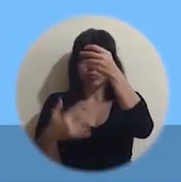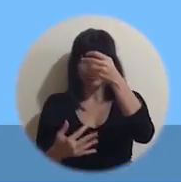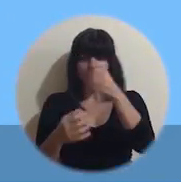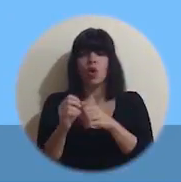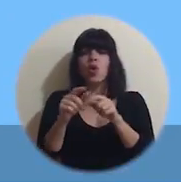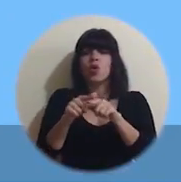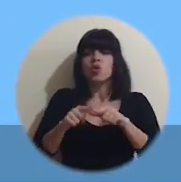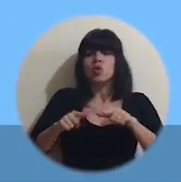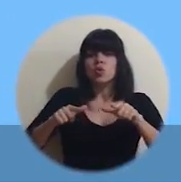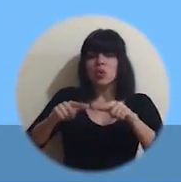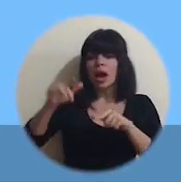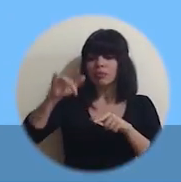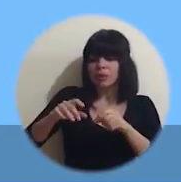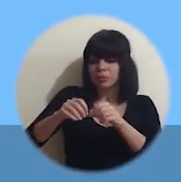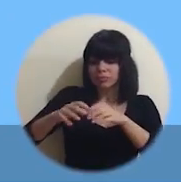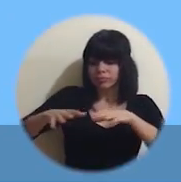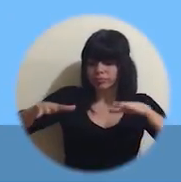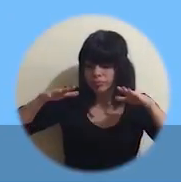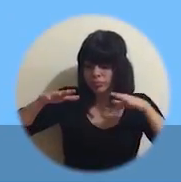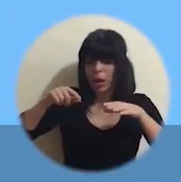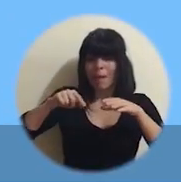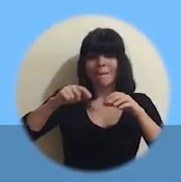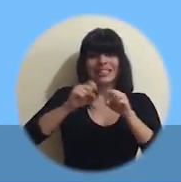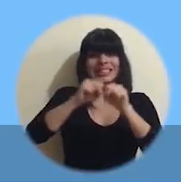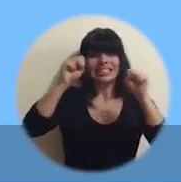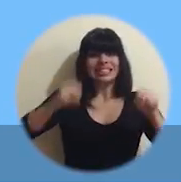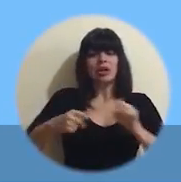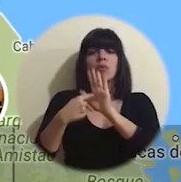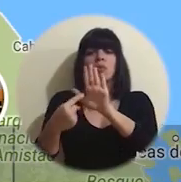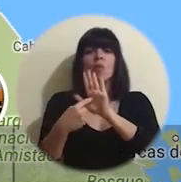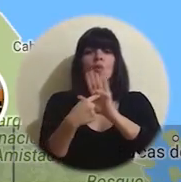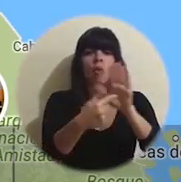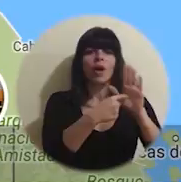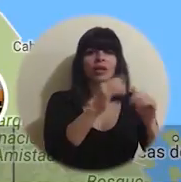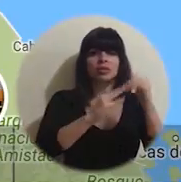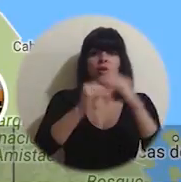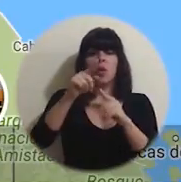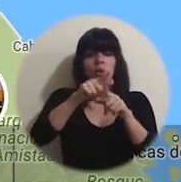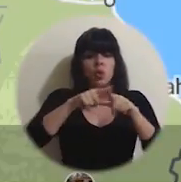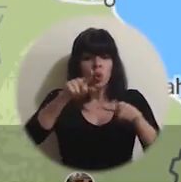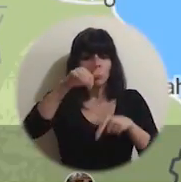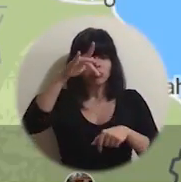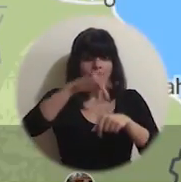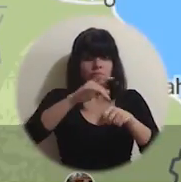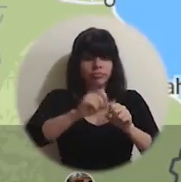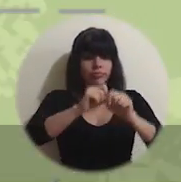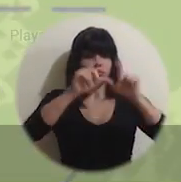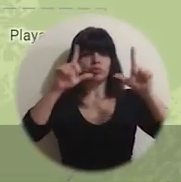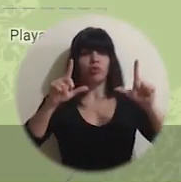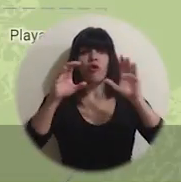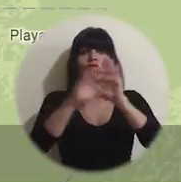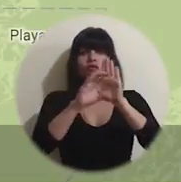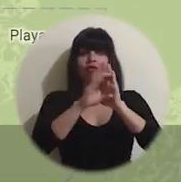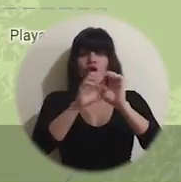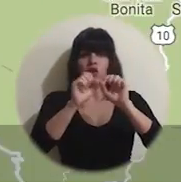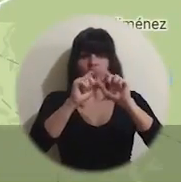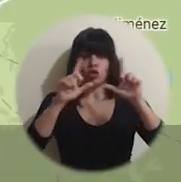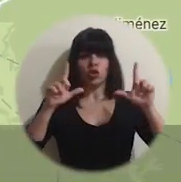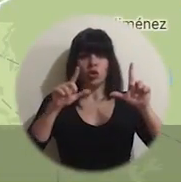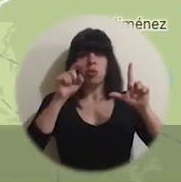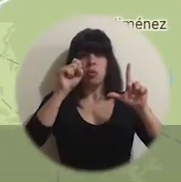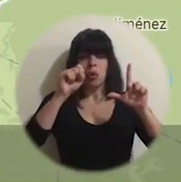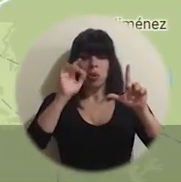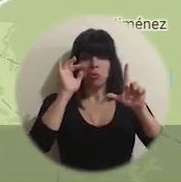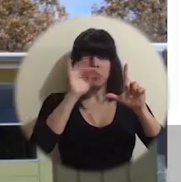Ubicación. El sistema le mostrará las obras y al hacer clic en el punto, una fotografía en el mapa. Puede